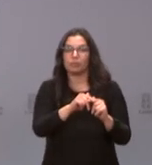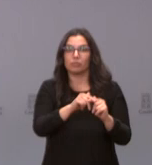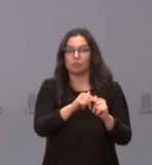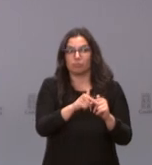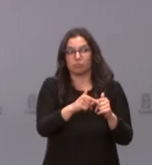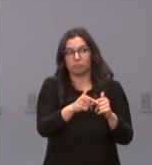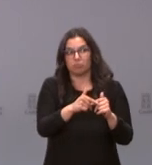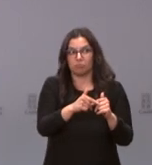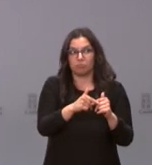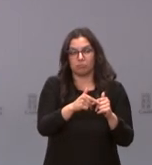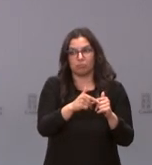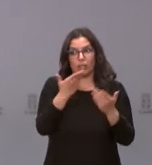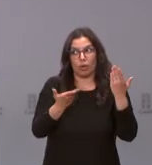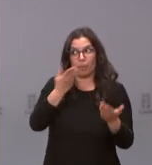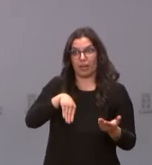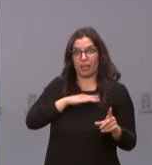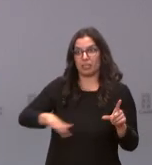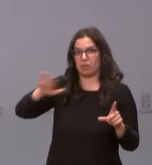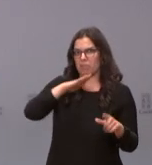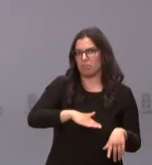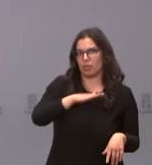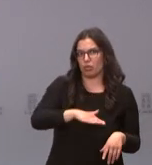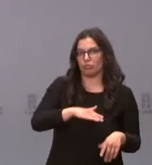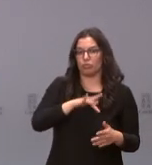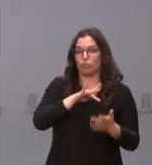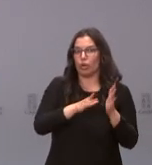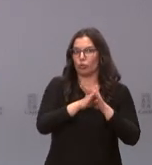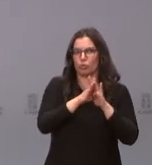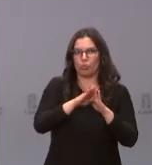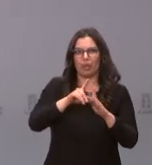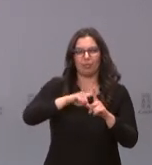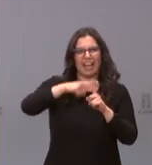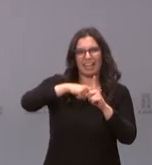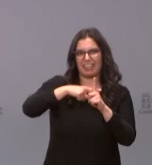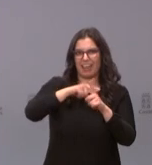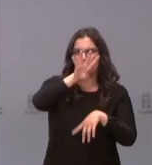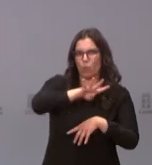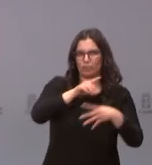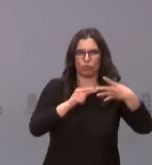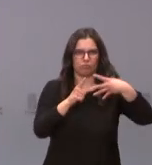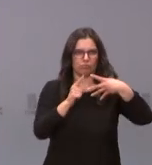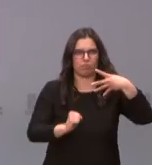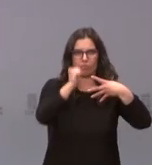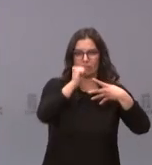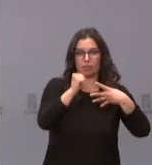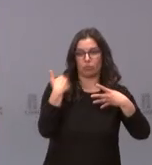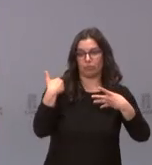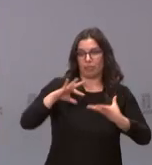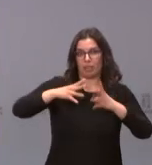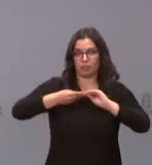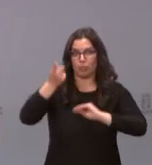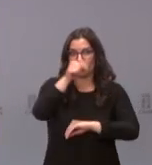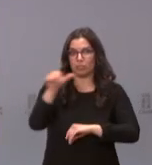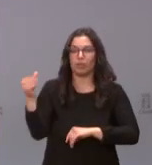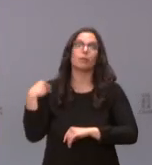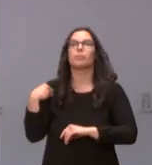incidencia más baja de España, ha mantenido el nivel 4 de alarma, ha mantenido las medidas, acaba de adoptar en menos de una